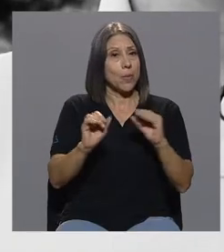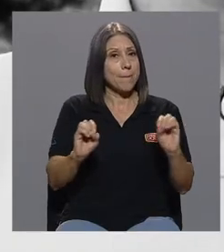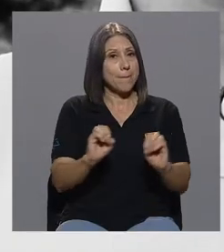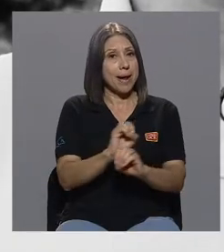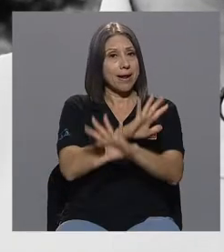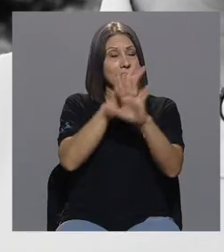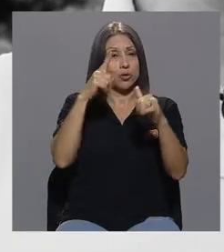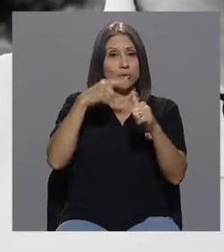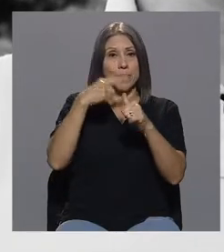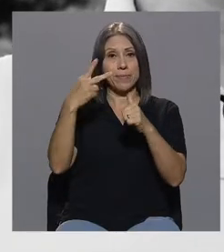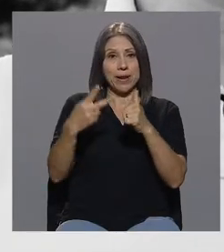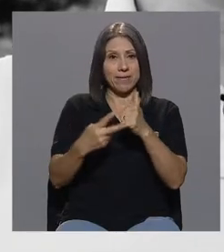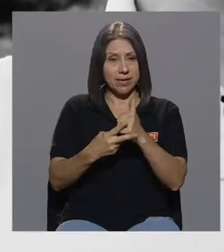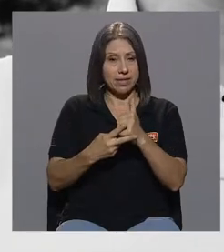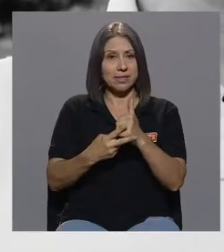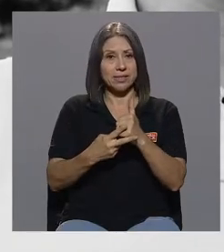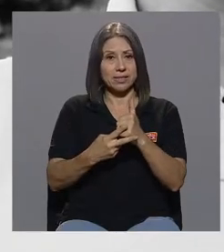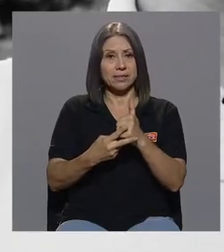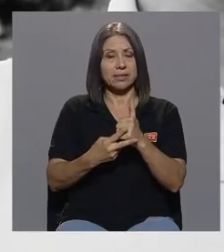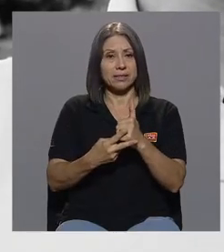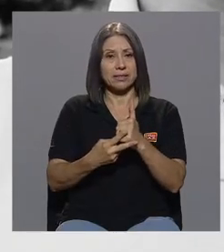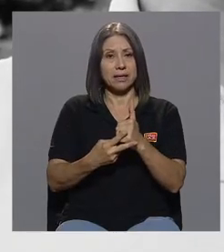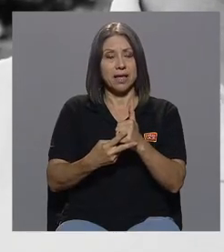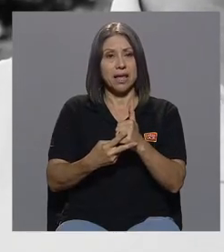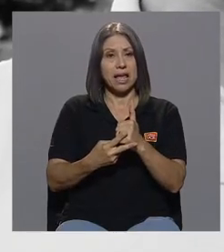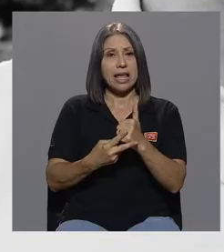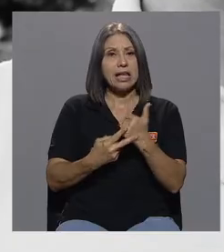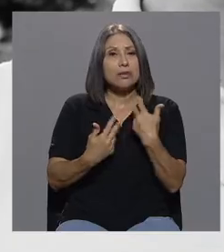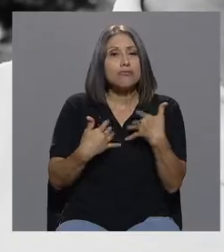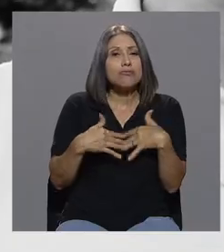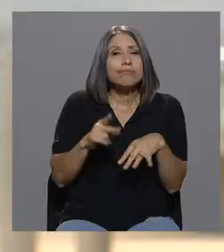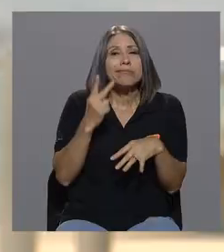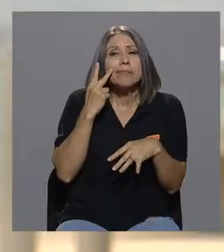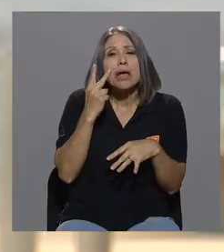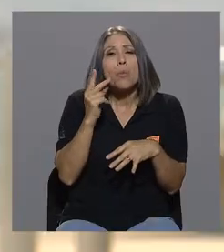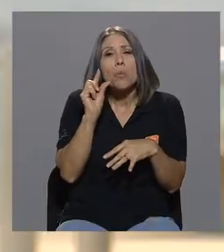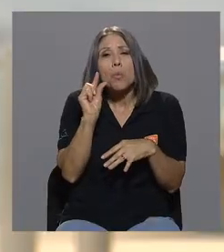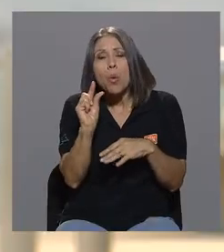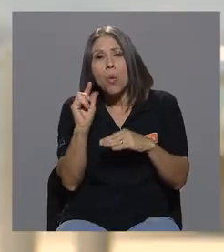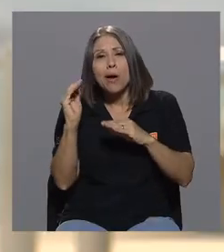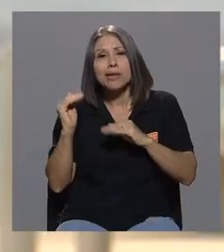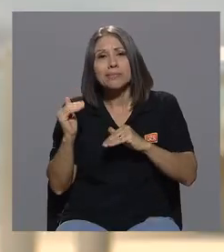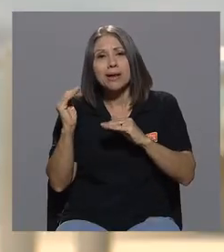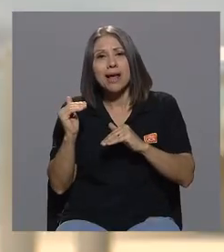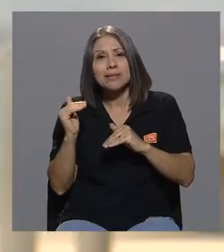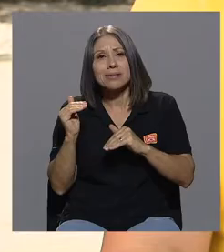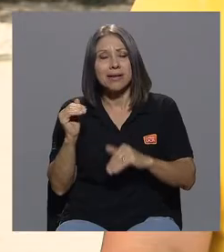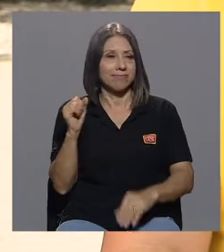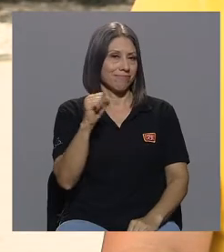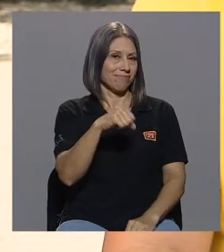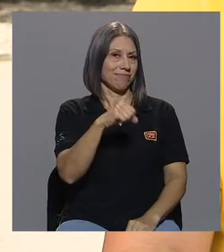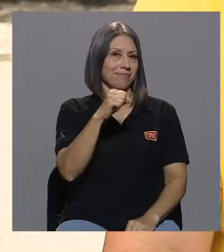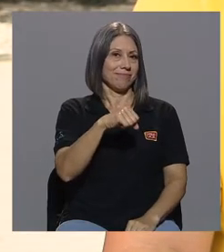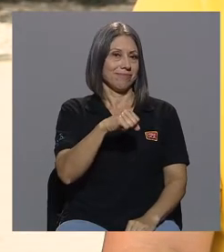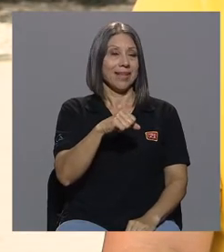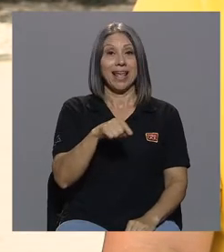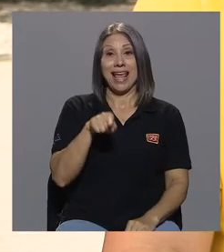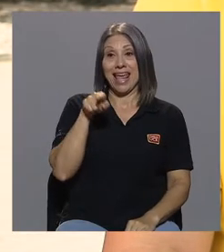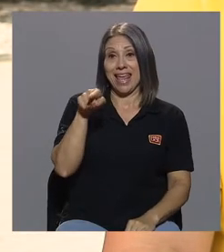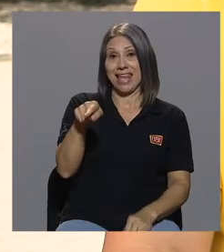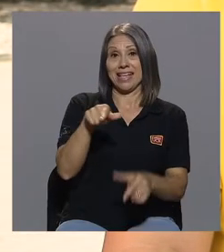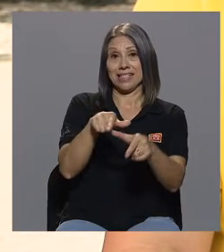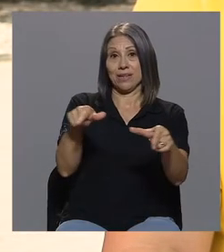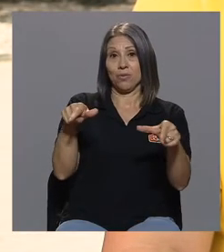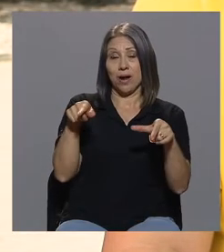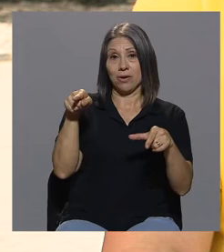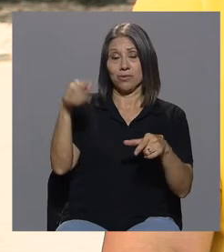digamos, se asoma una ventana de esperanza. Sí. Y en ese hogar usted decide